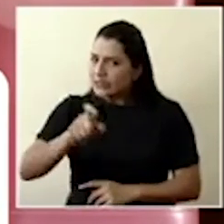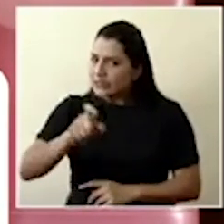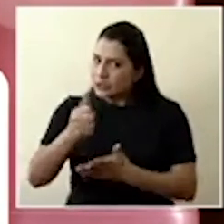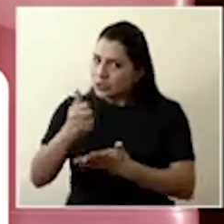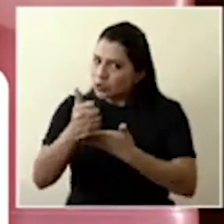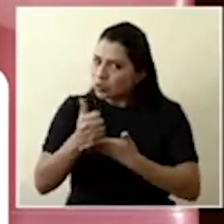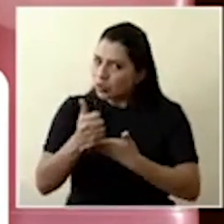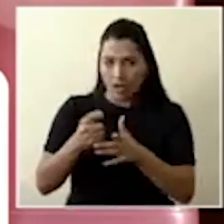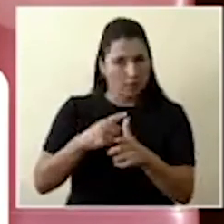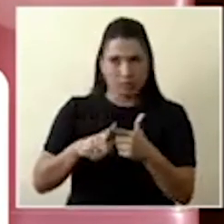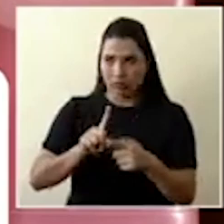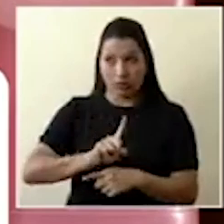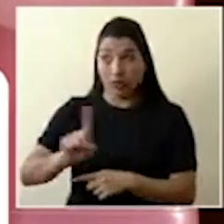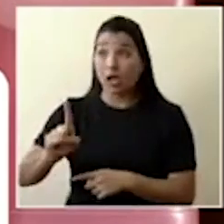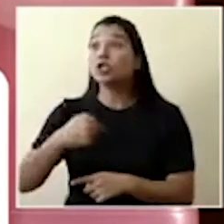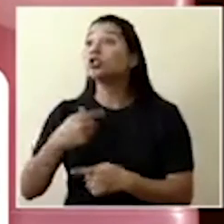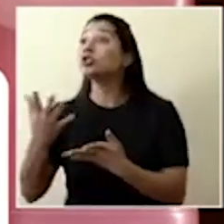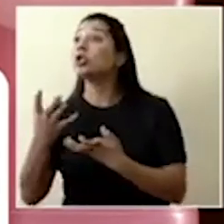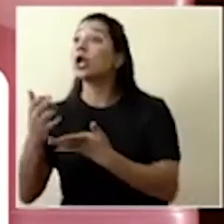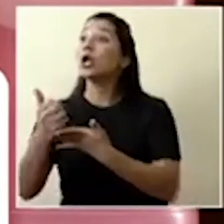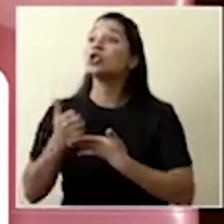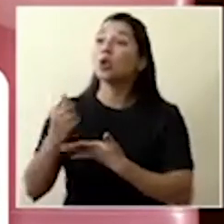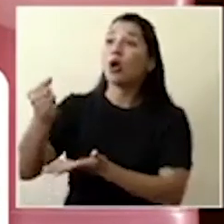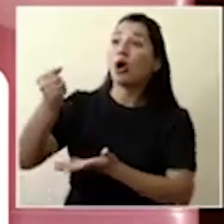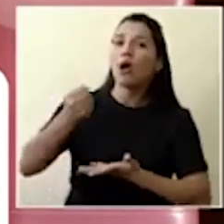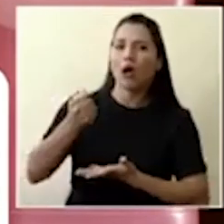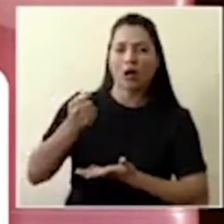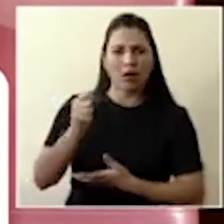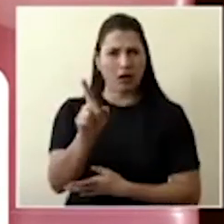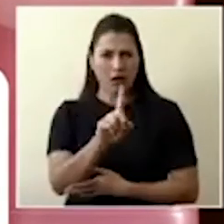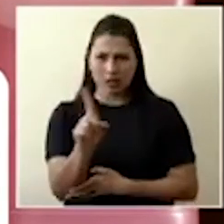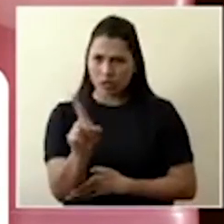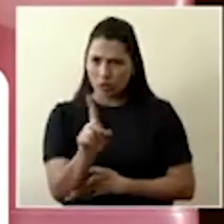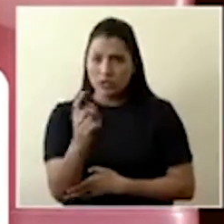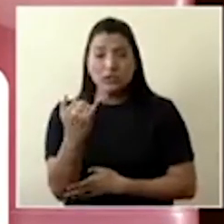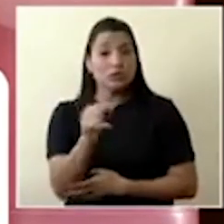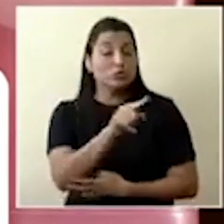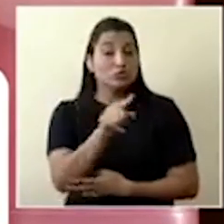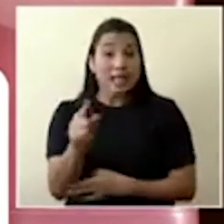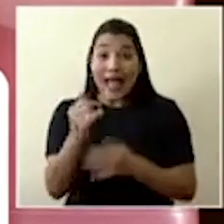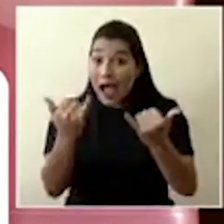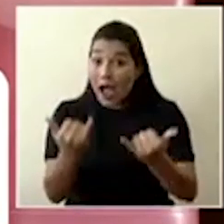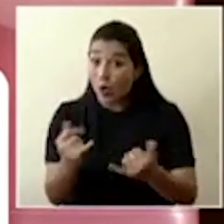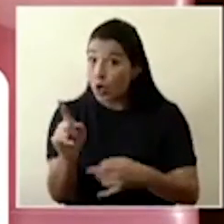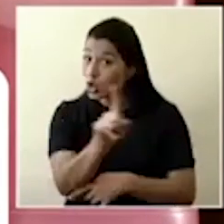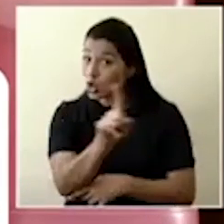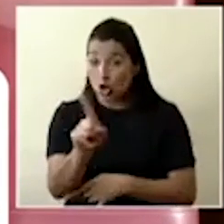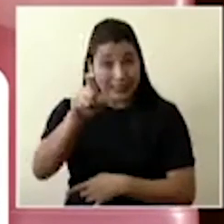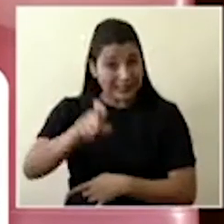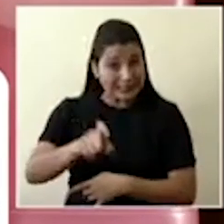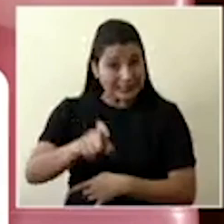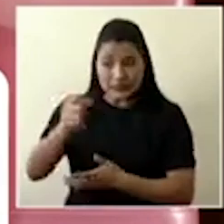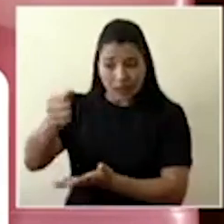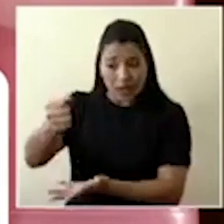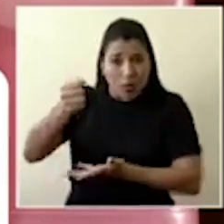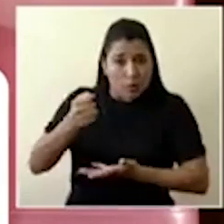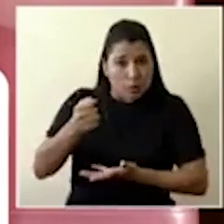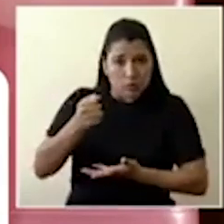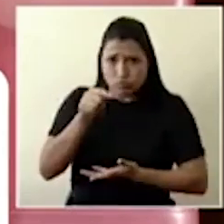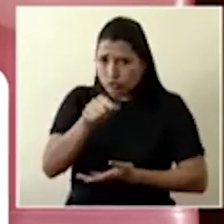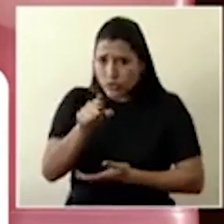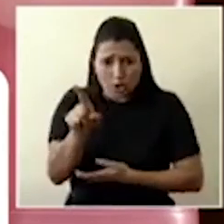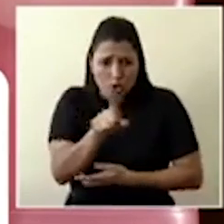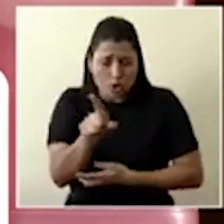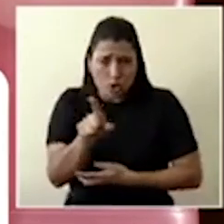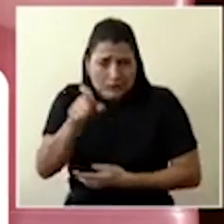las personas, les hacemos el llamado de atención a las personas que no están en este momento necesitando una ración de comida